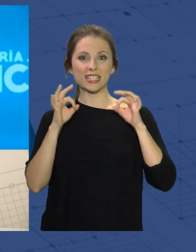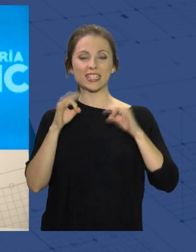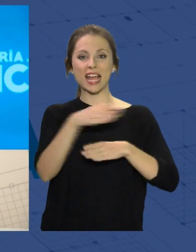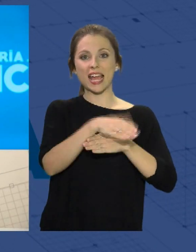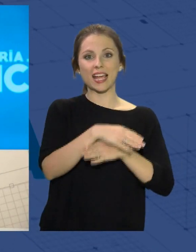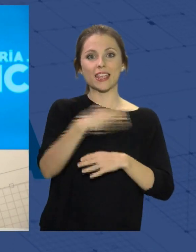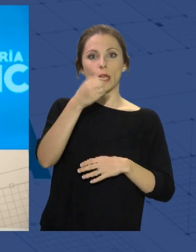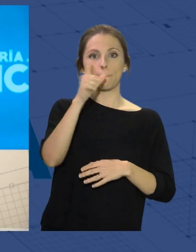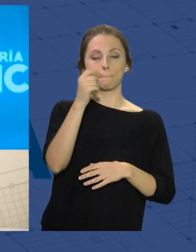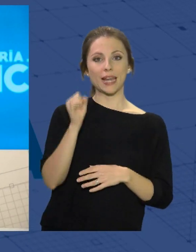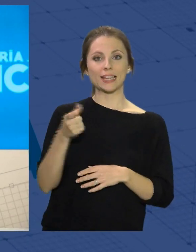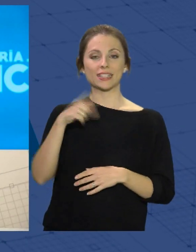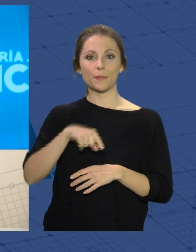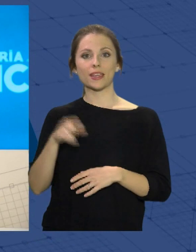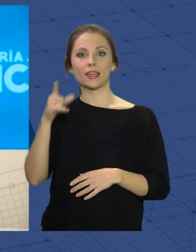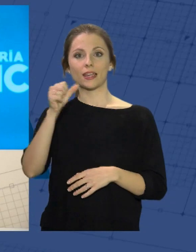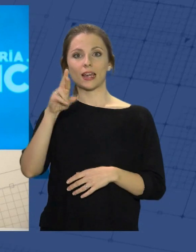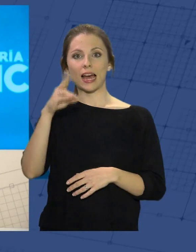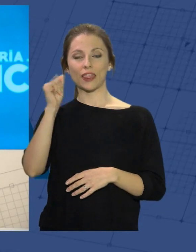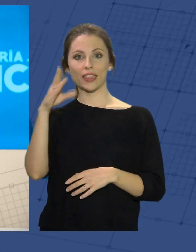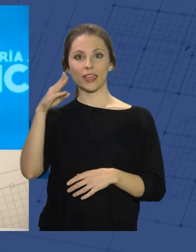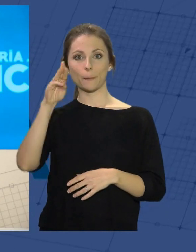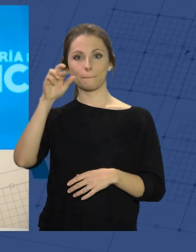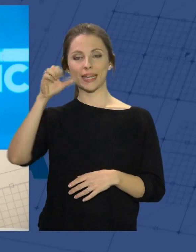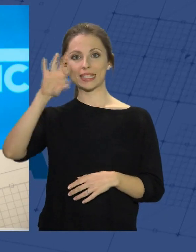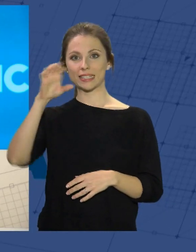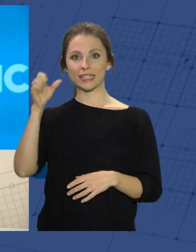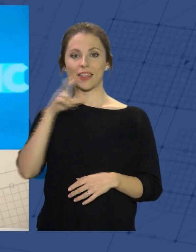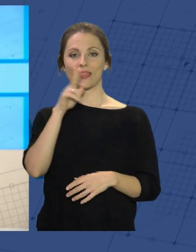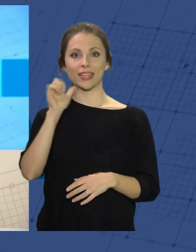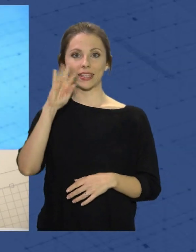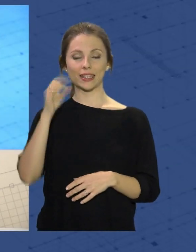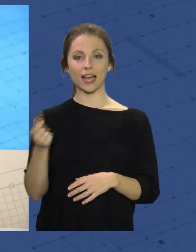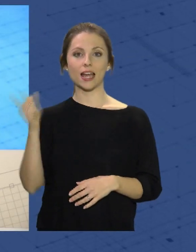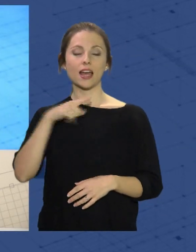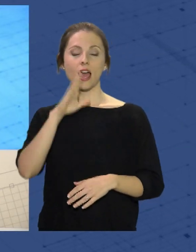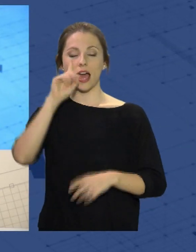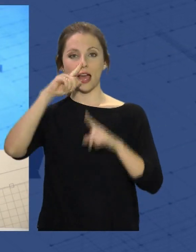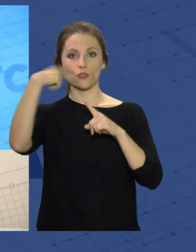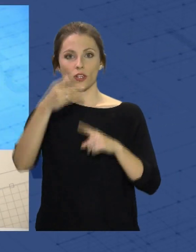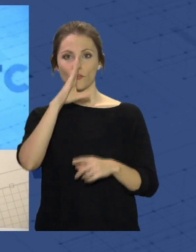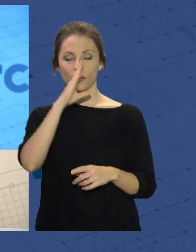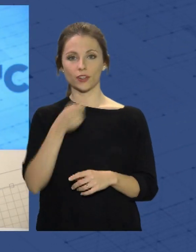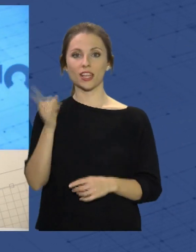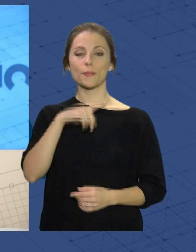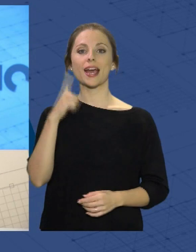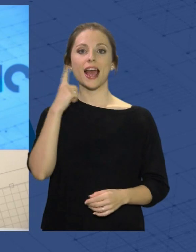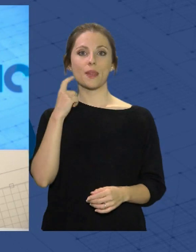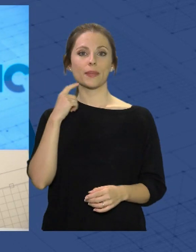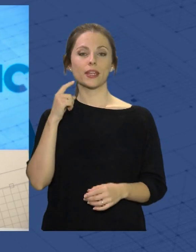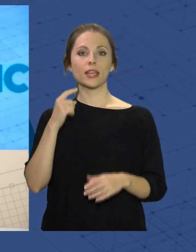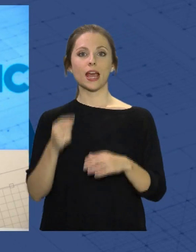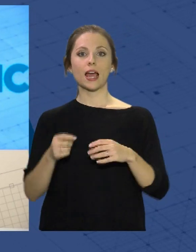Andalucía, estarán finalizadas en febrero de 2023. Además, la provincia de Almería lideraba la caída del